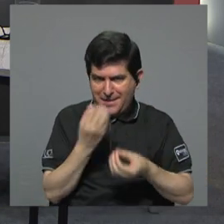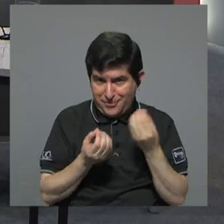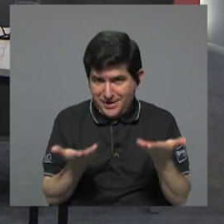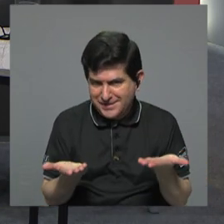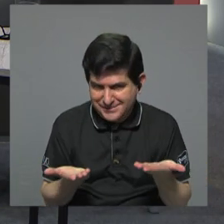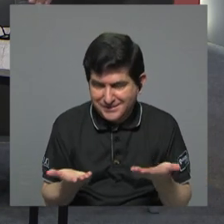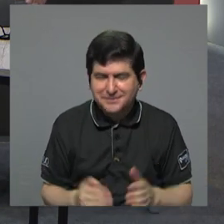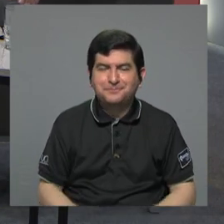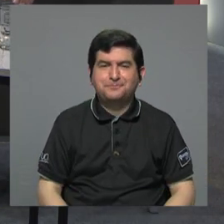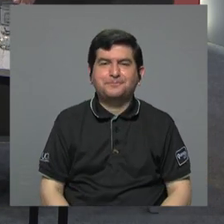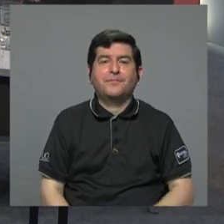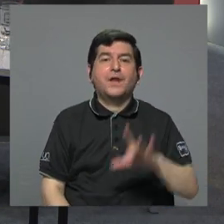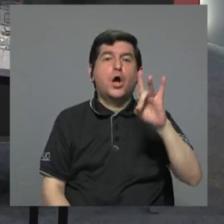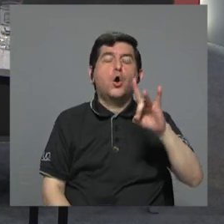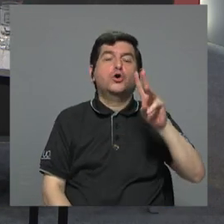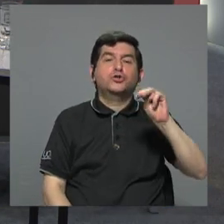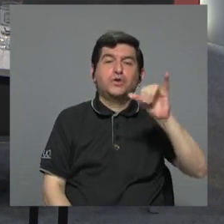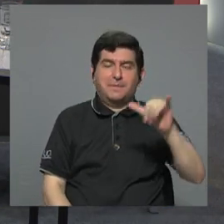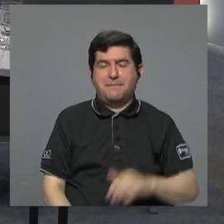es que el 8 de mayo